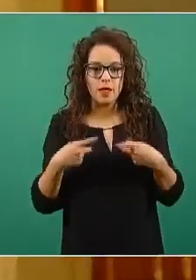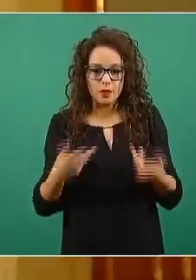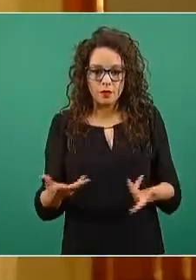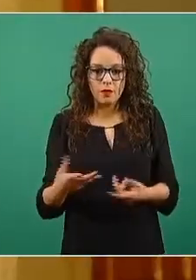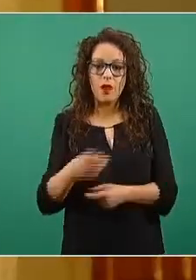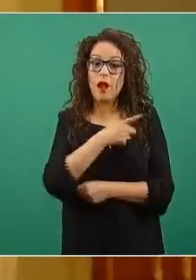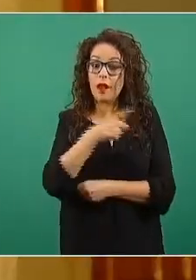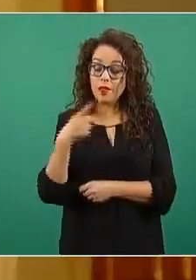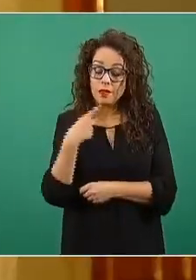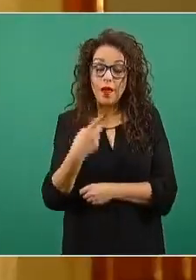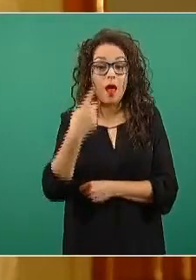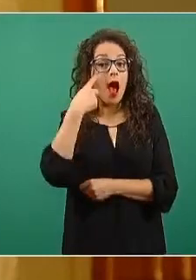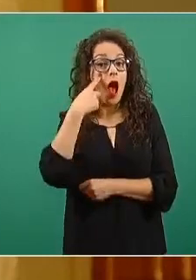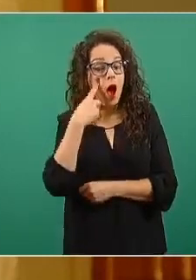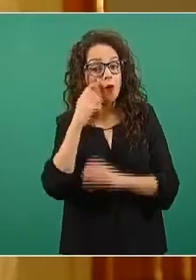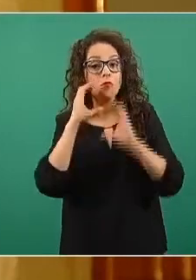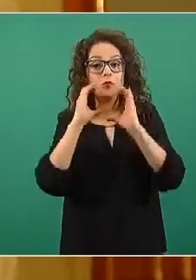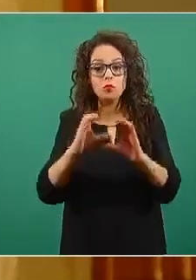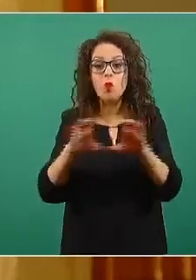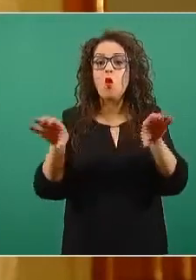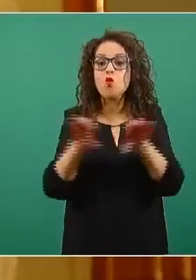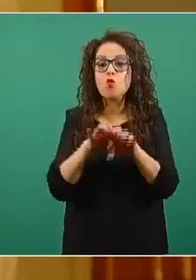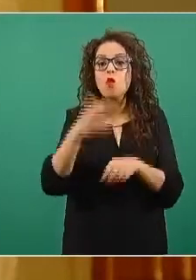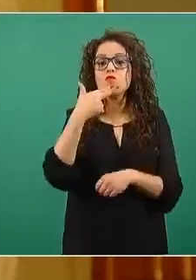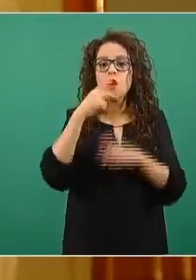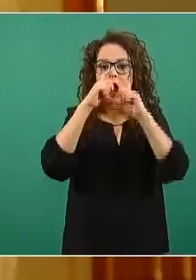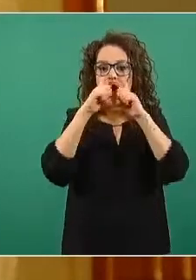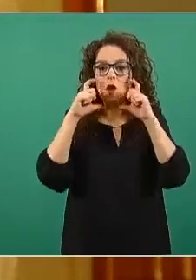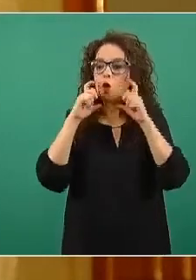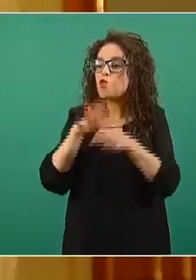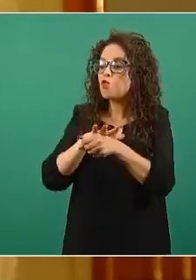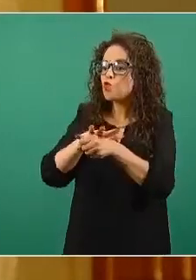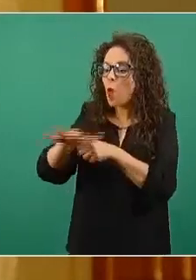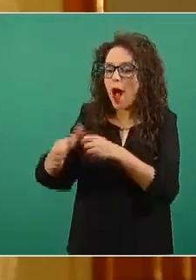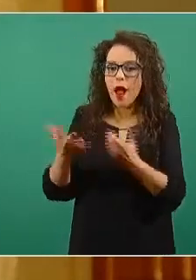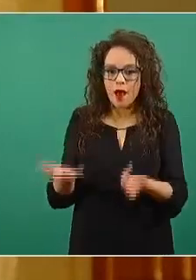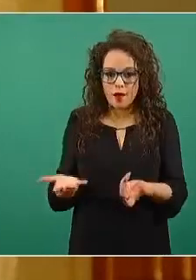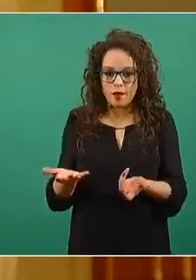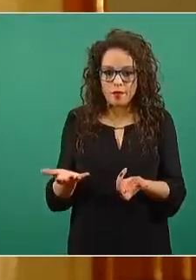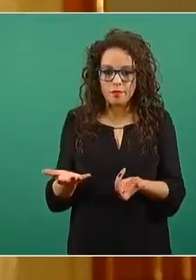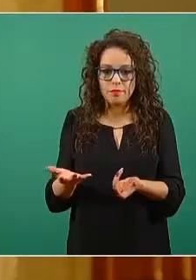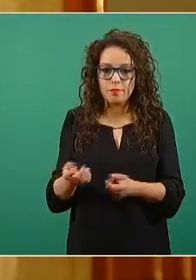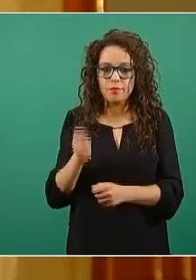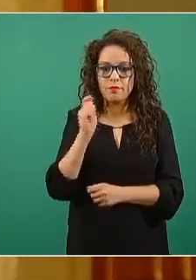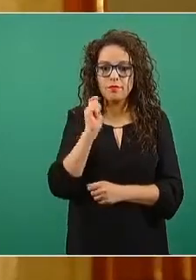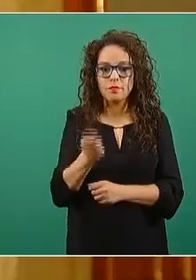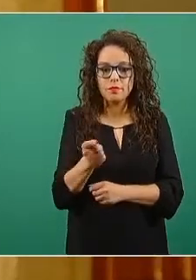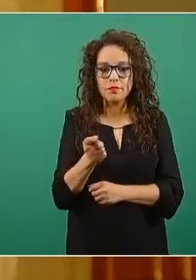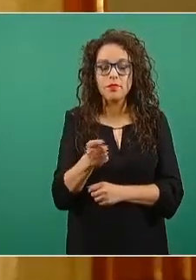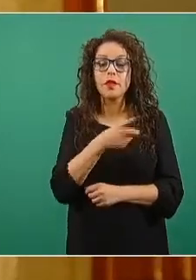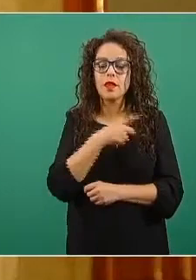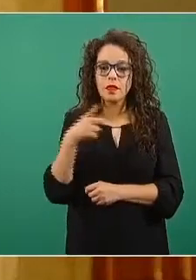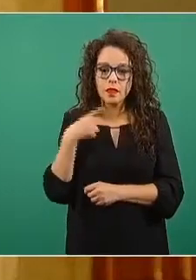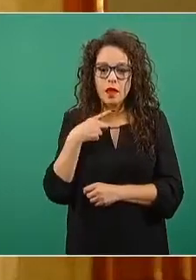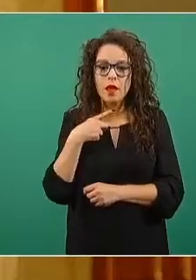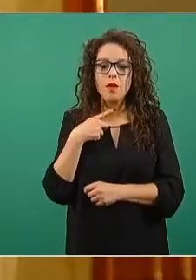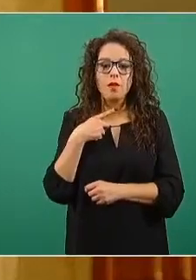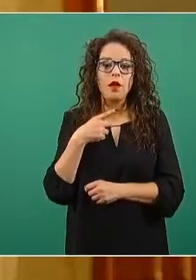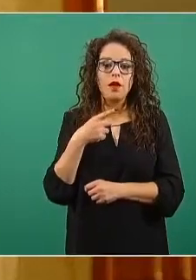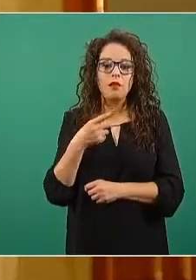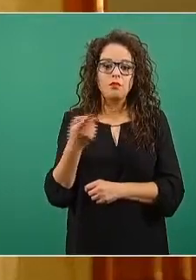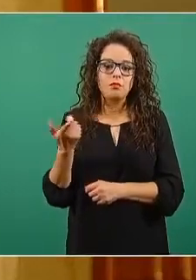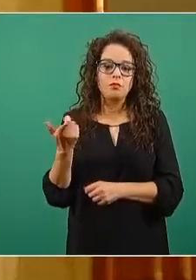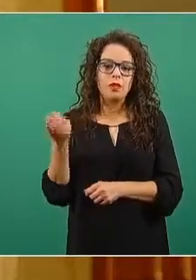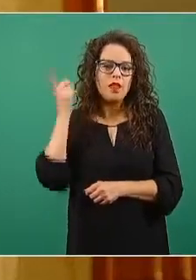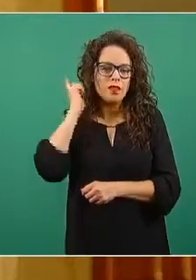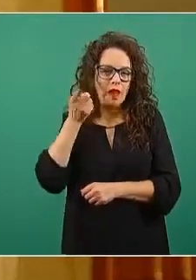tipo de cubrebocas que tenemos, que sean al menos tricapa, lavarlos de forma adecuada todos los días y